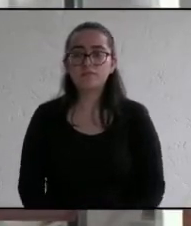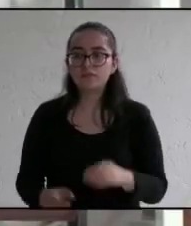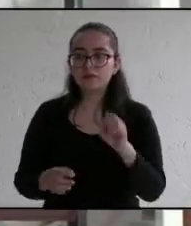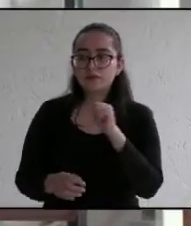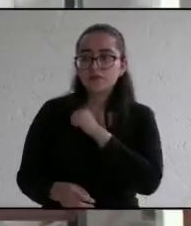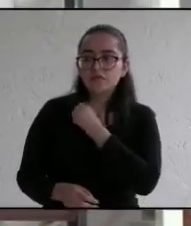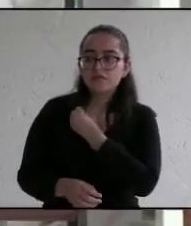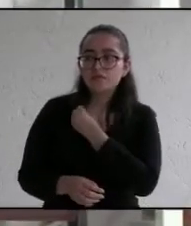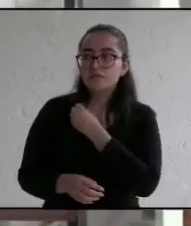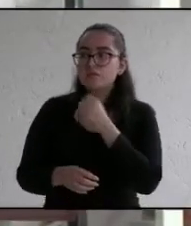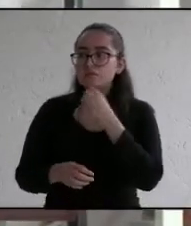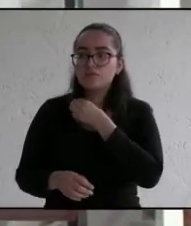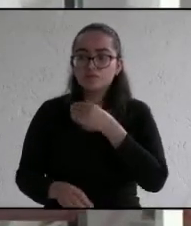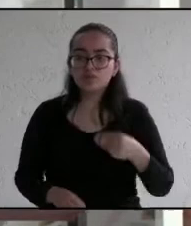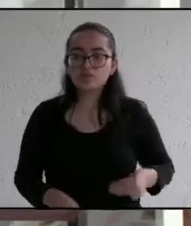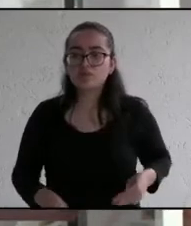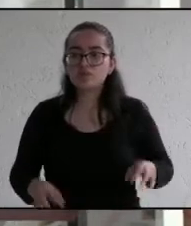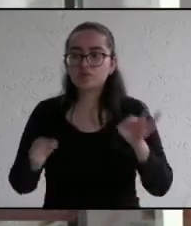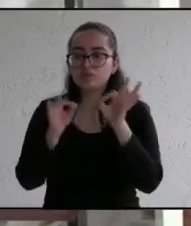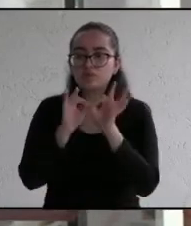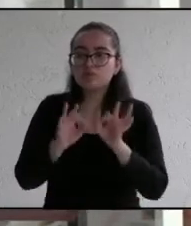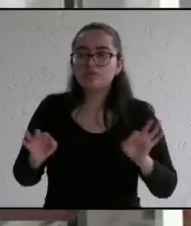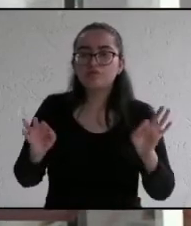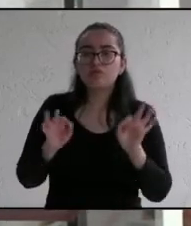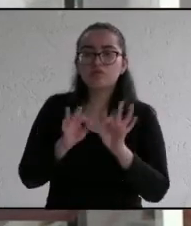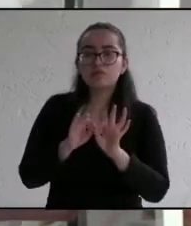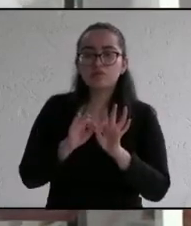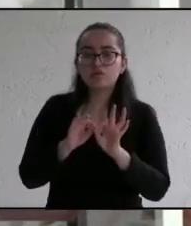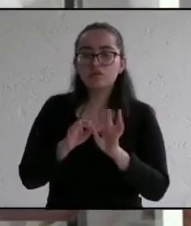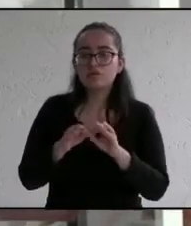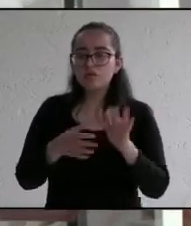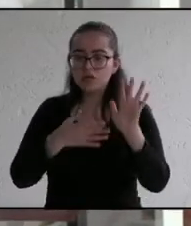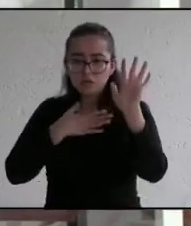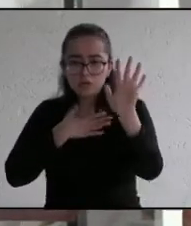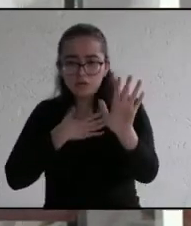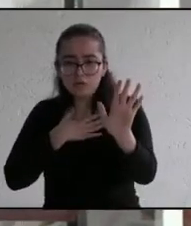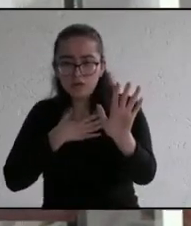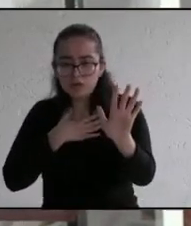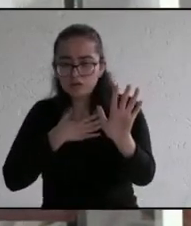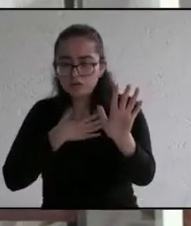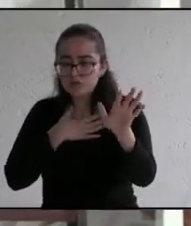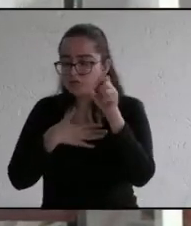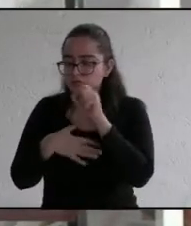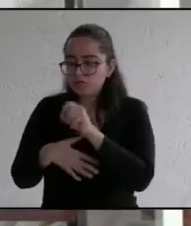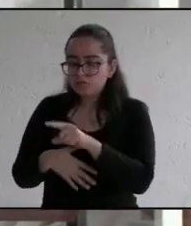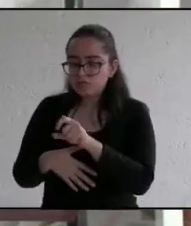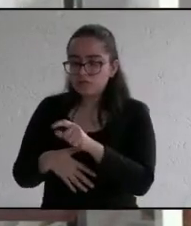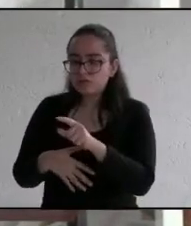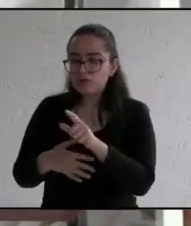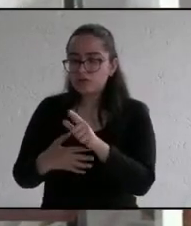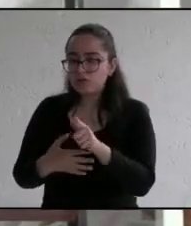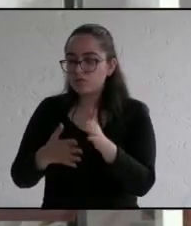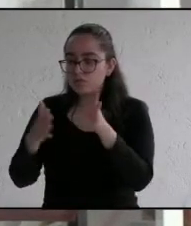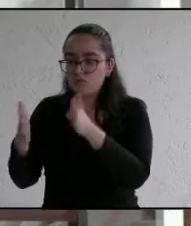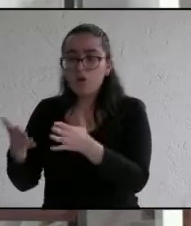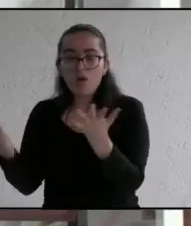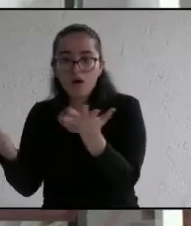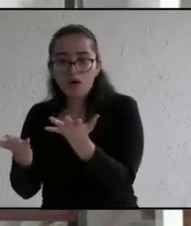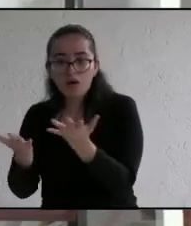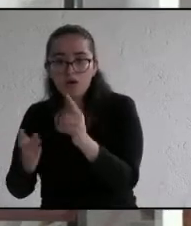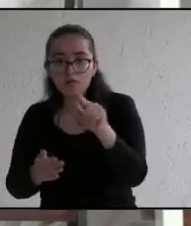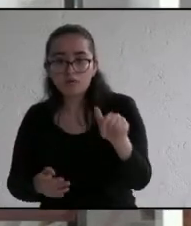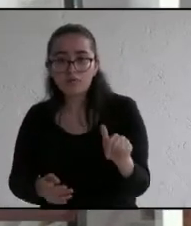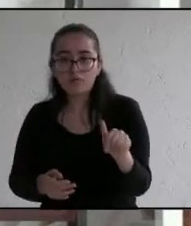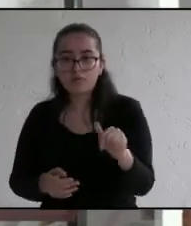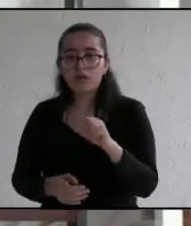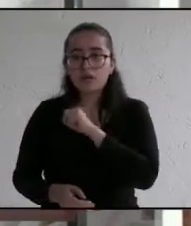es por eso que tenemos que ser congruentes en lo que le ofrecemos a la sociedad mis propuestas son de mejorar todo el sistema de salud